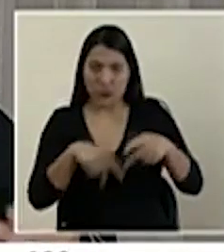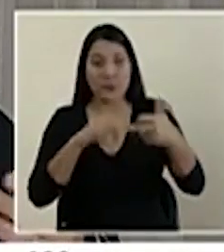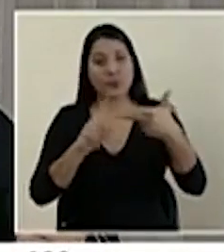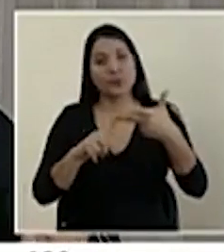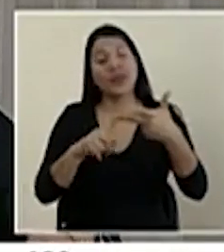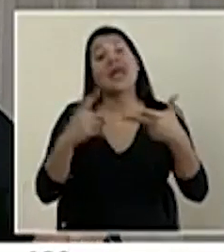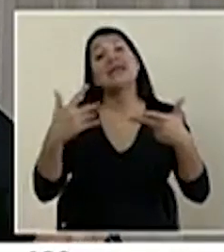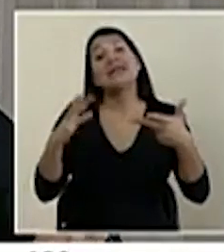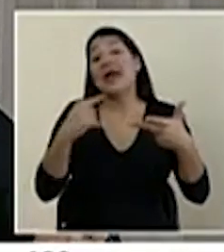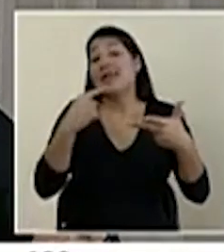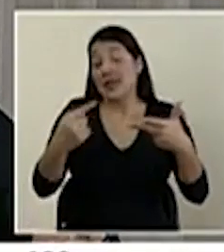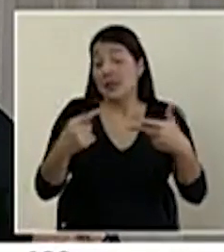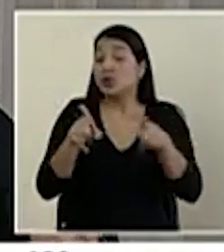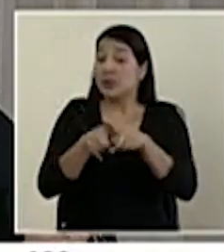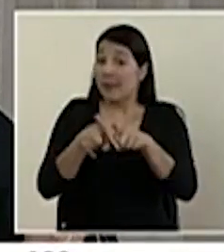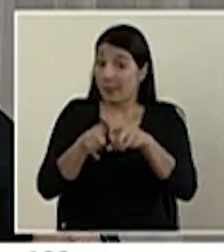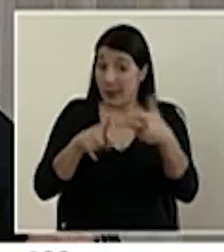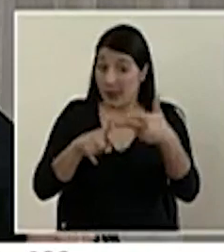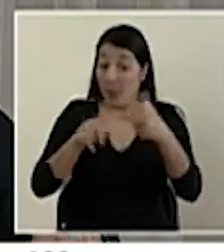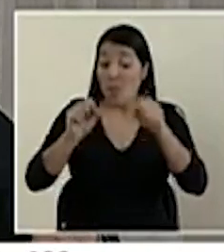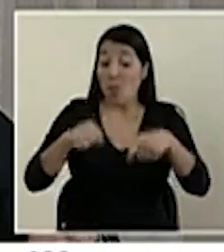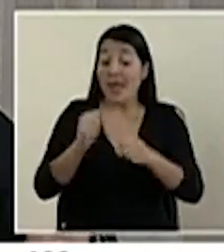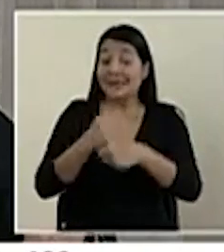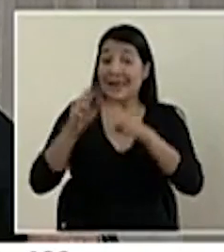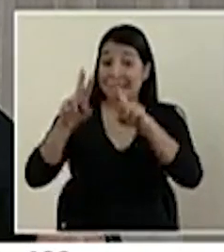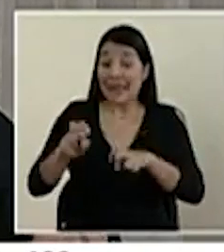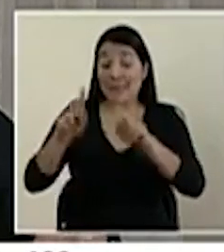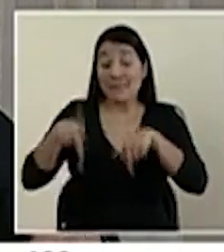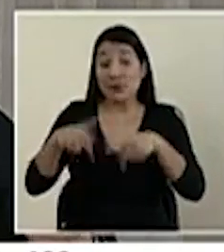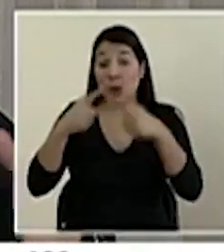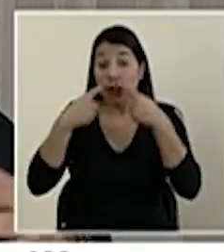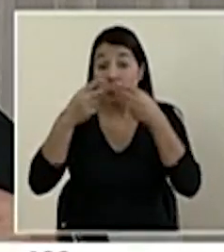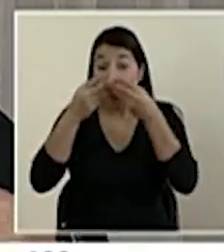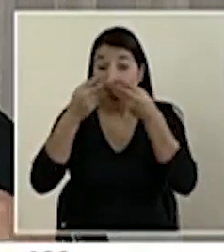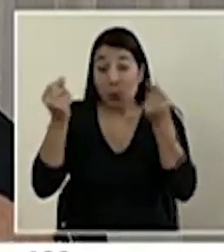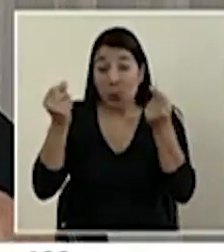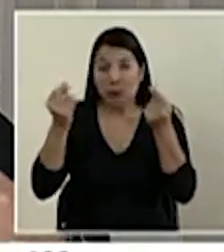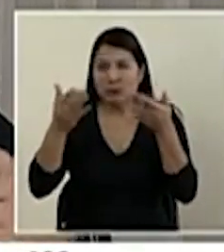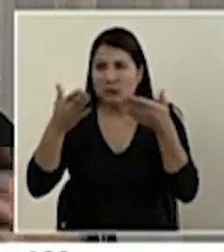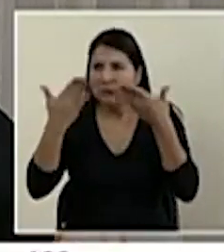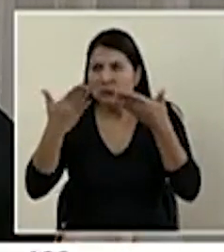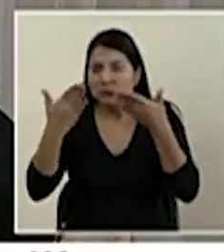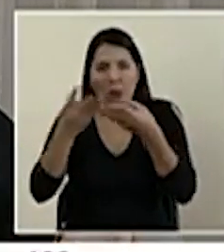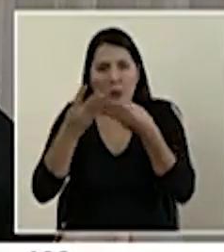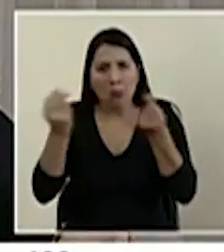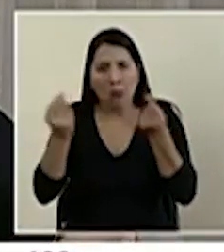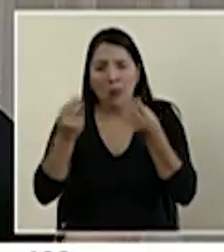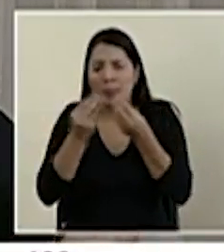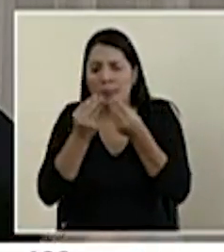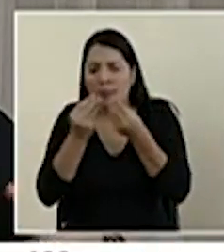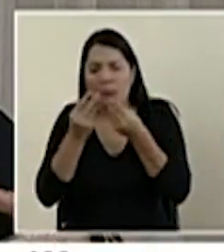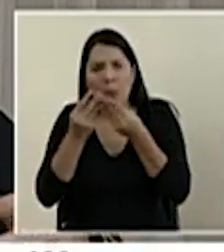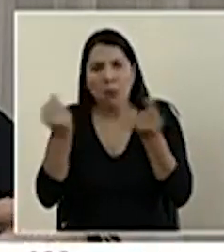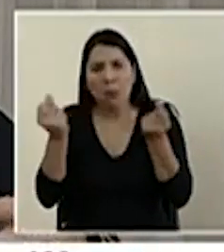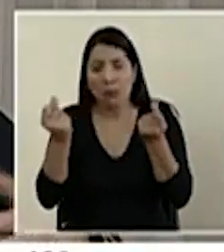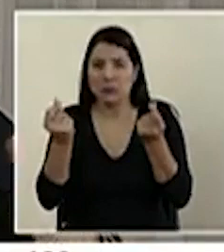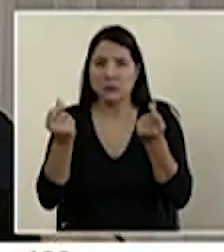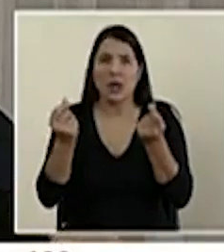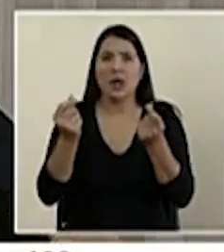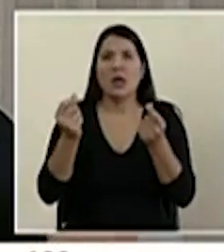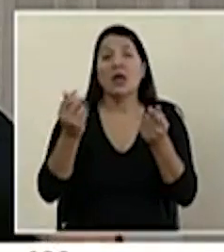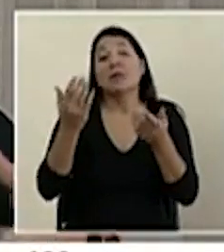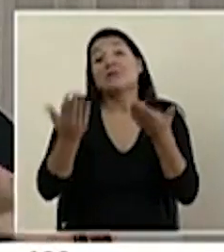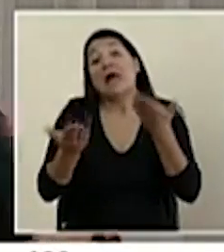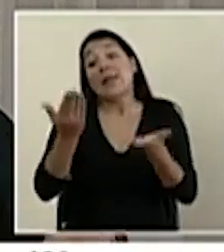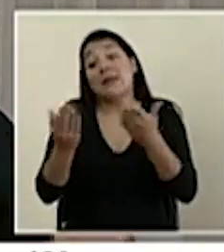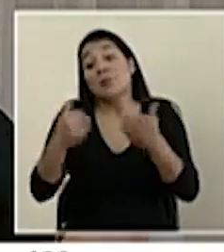olfato o pérdida del gusto son dos de los síntomas que más se han asociado, obviamente, en ausencia de un cuadro crónico como una rinitis